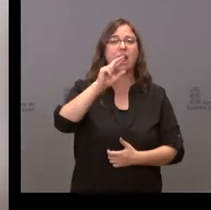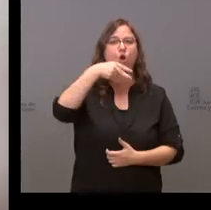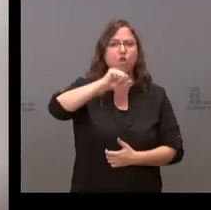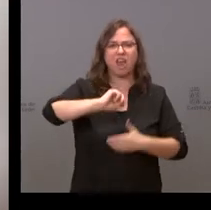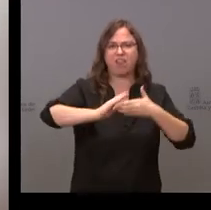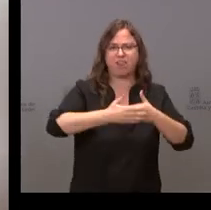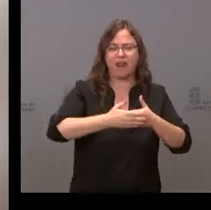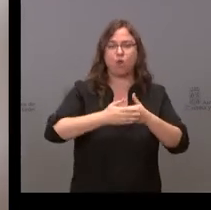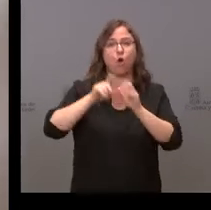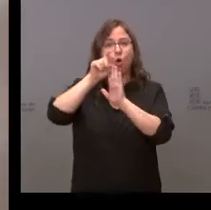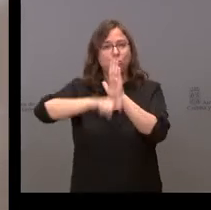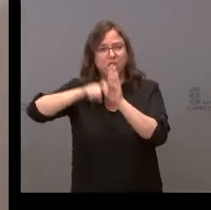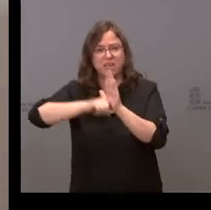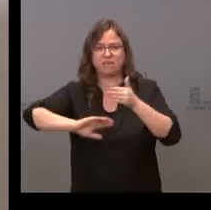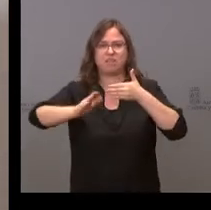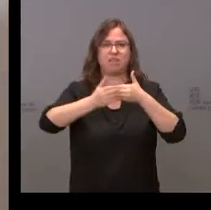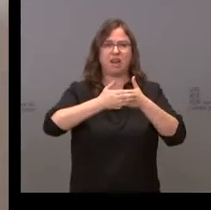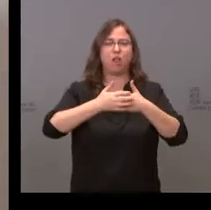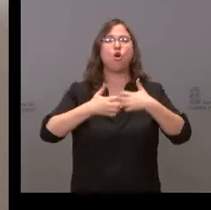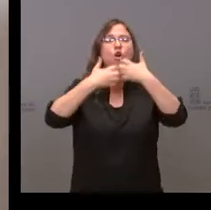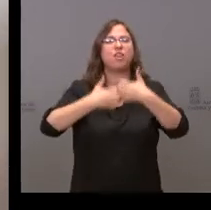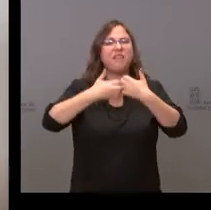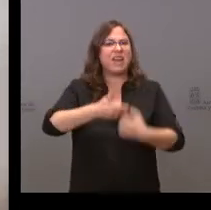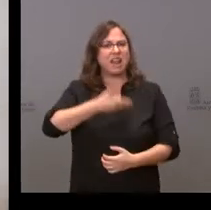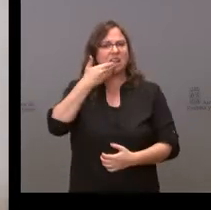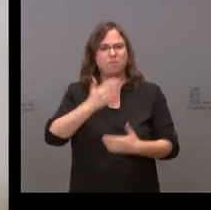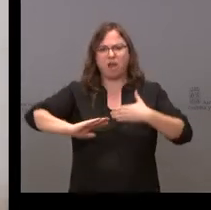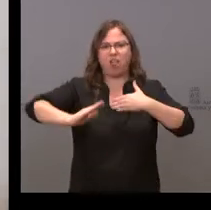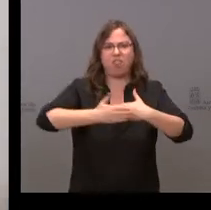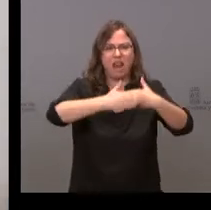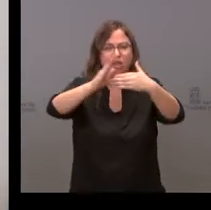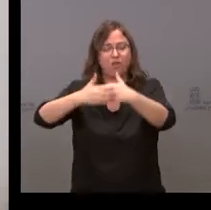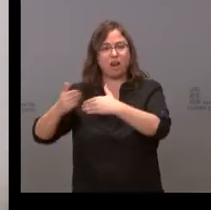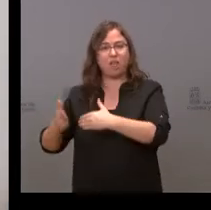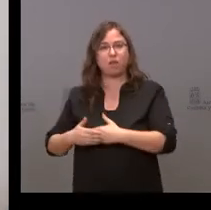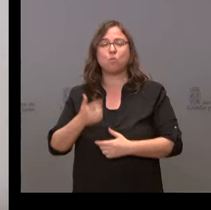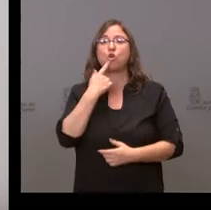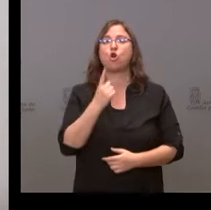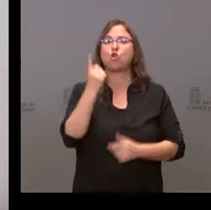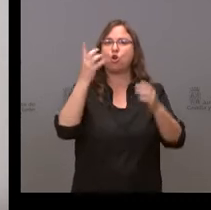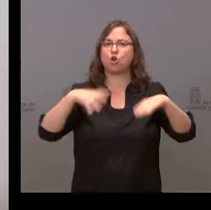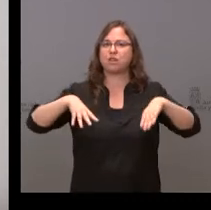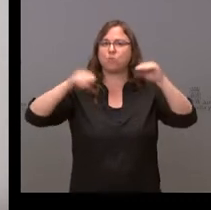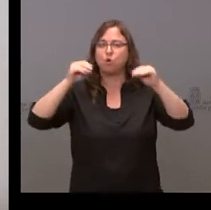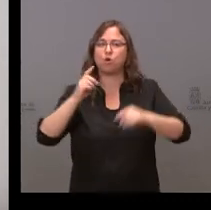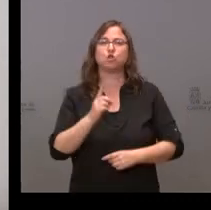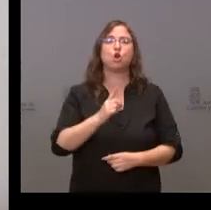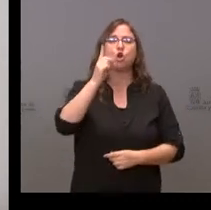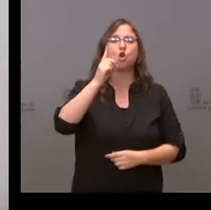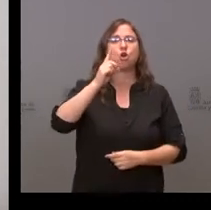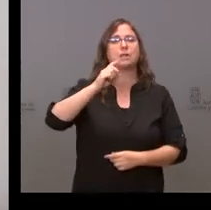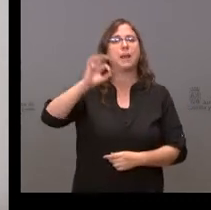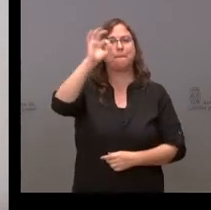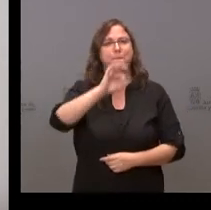minas, cerrando las térmicas, en el norte de la provincia de Burgos, de Palencia, de la de León, el Bierzo,